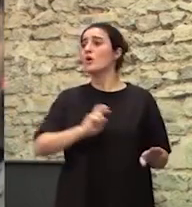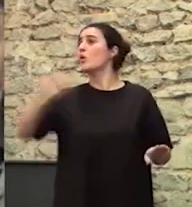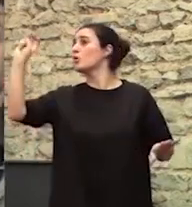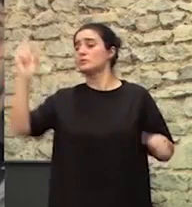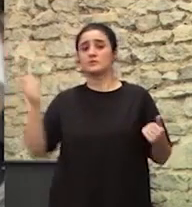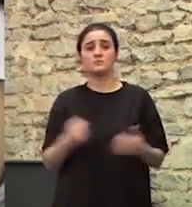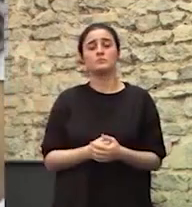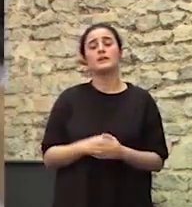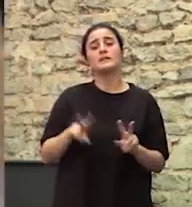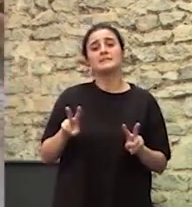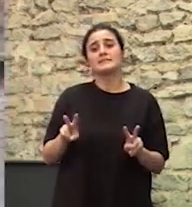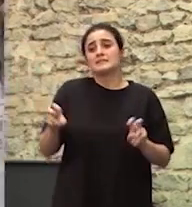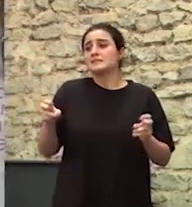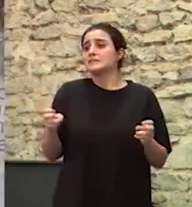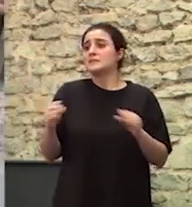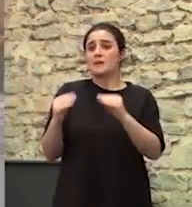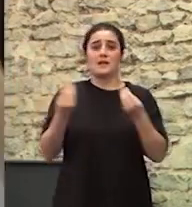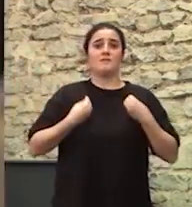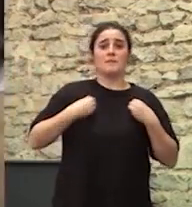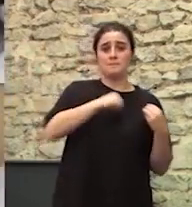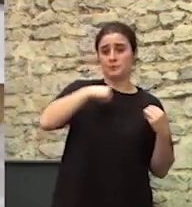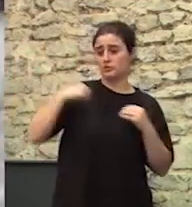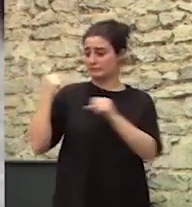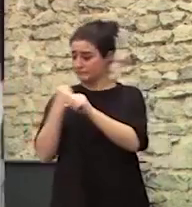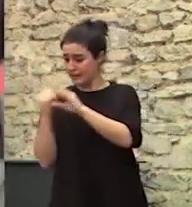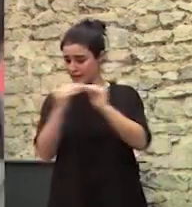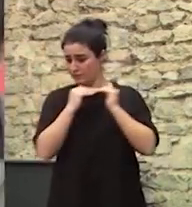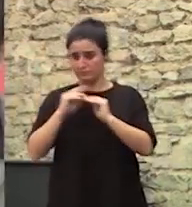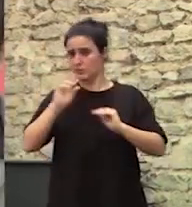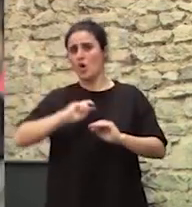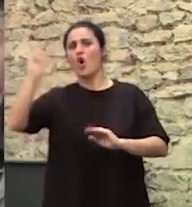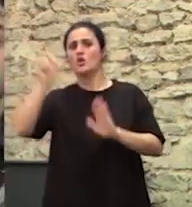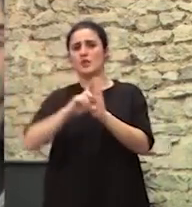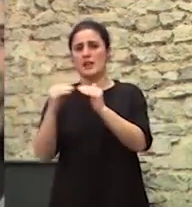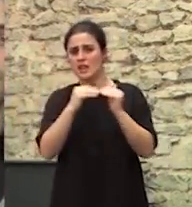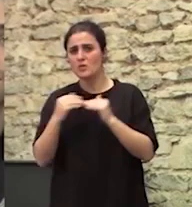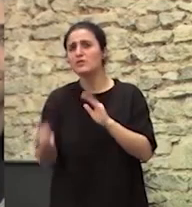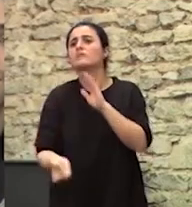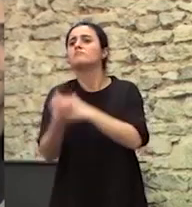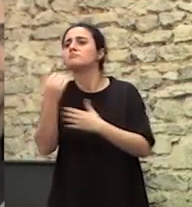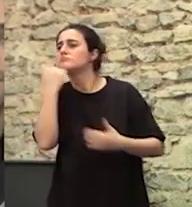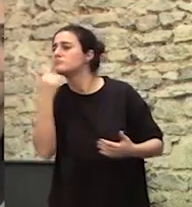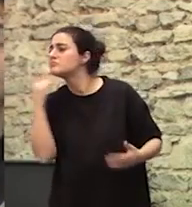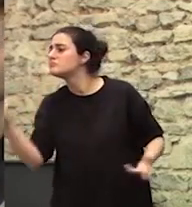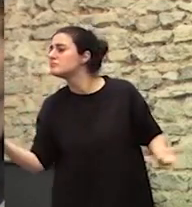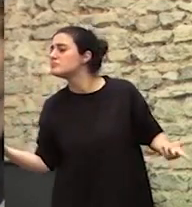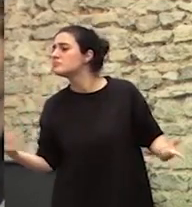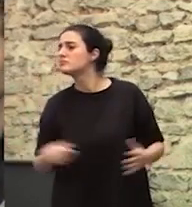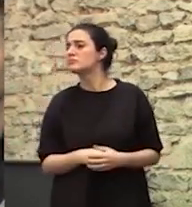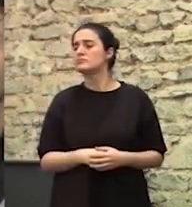Otra cosa Que no sea la conciliación Otra cosa que queráis ¿Sí? ¿La?